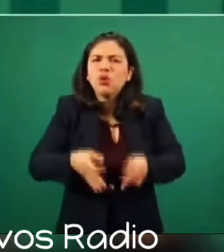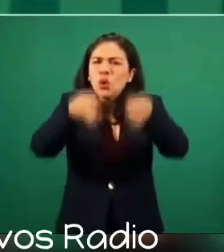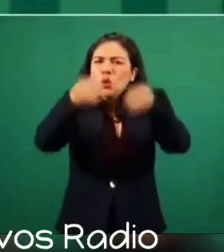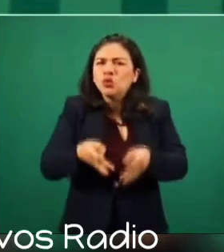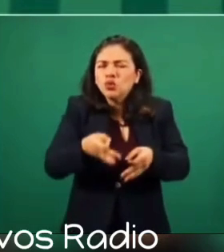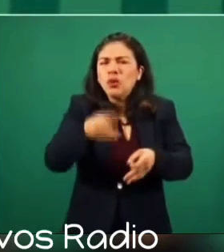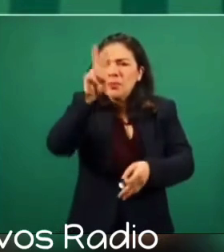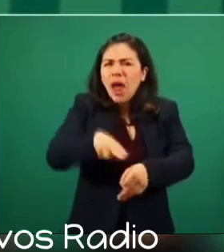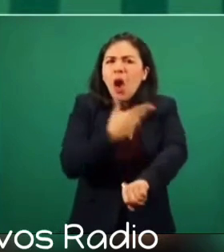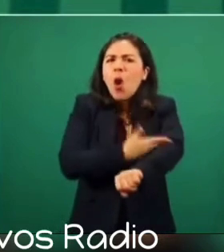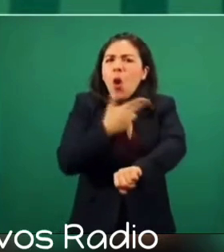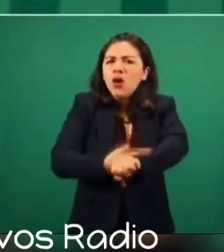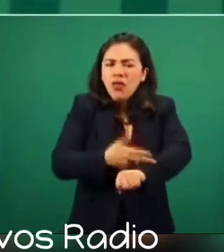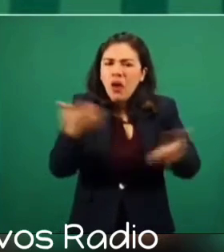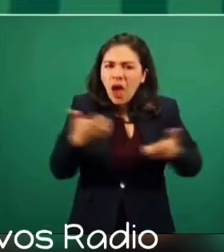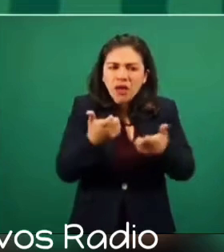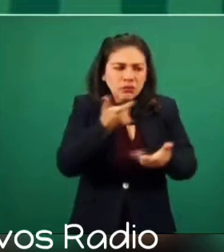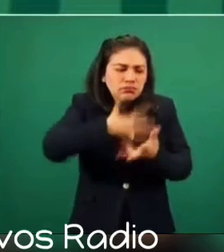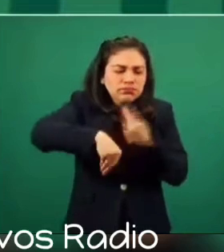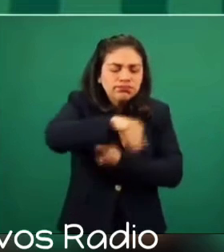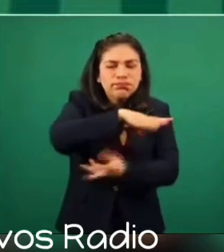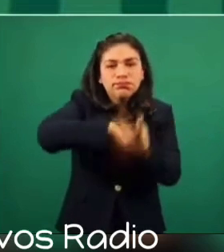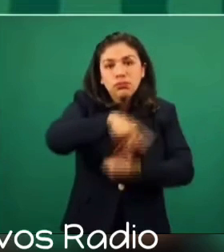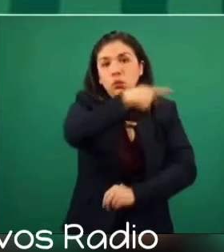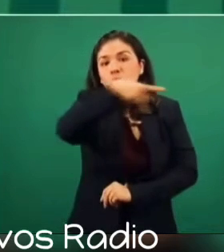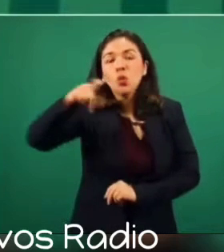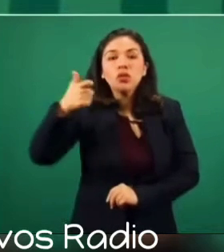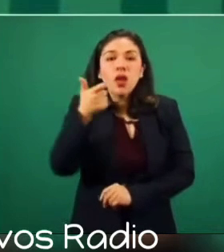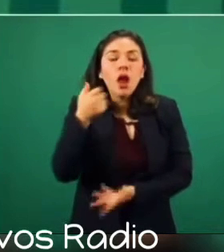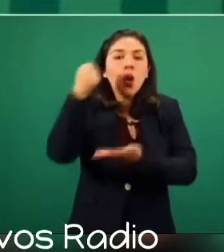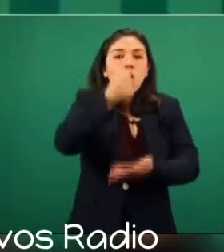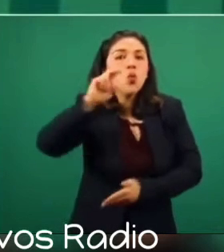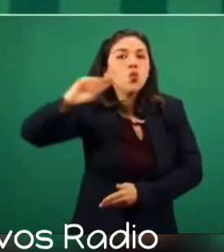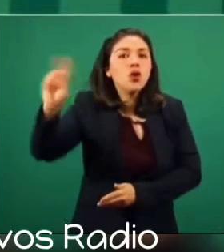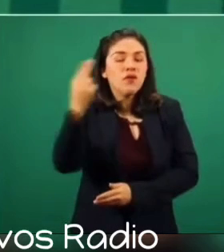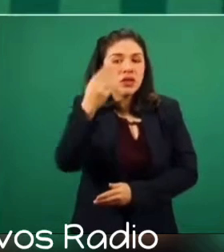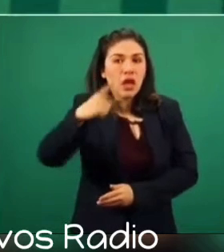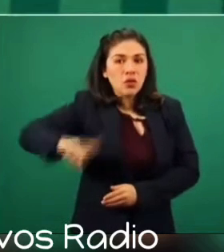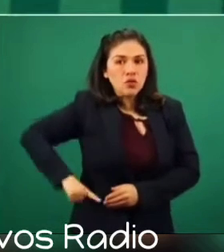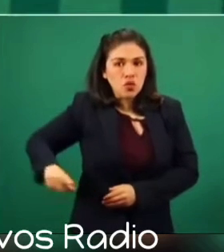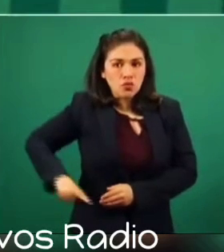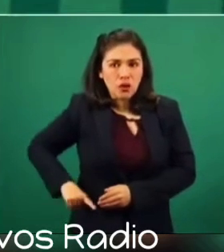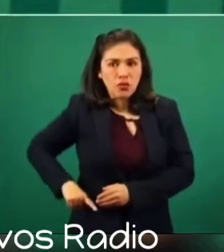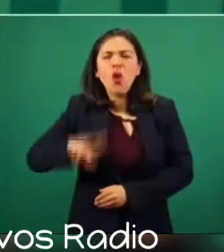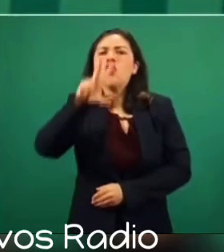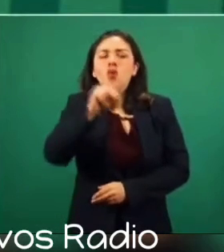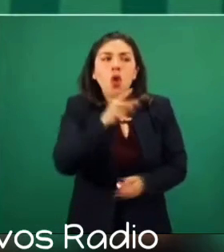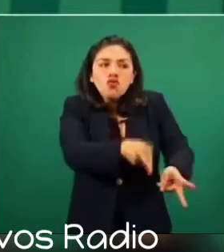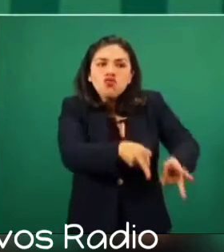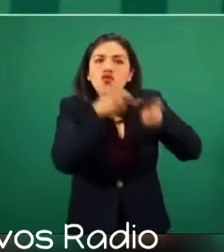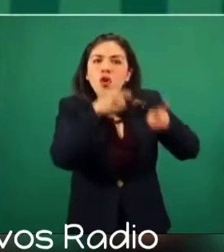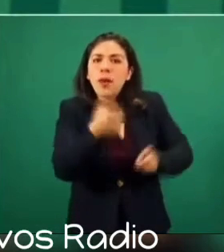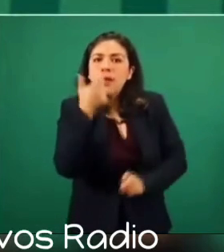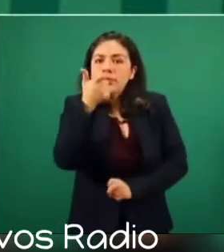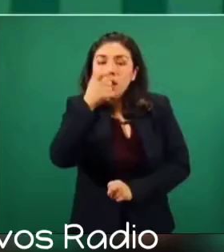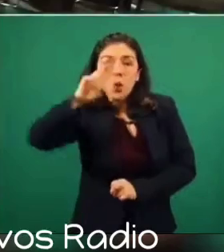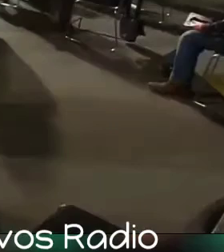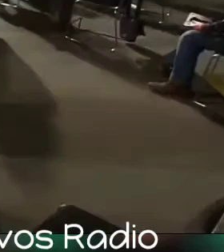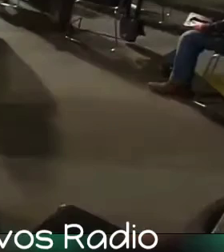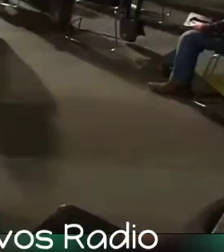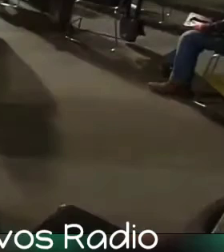presupuesto de las universidades públicas, que no se roben el dinero en las universidades